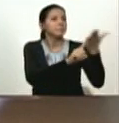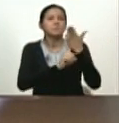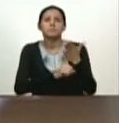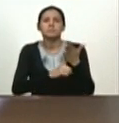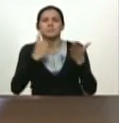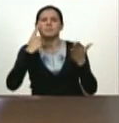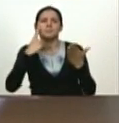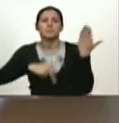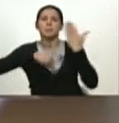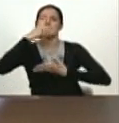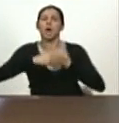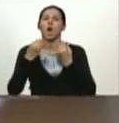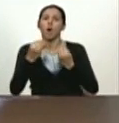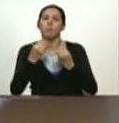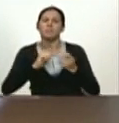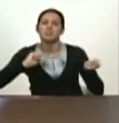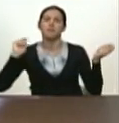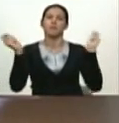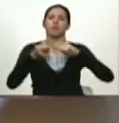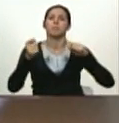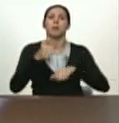en órgano del poder popular.